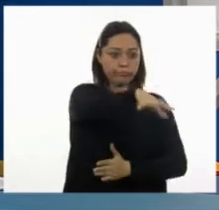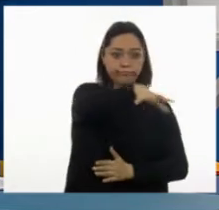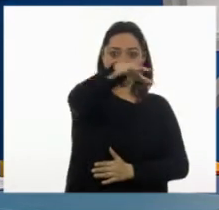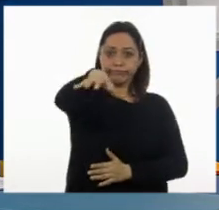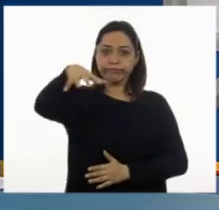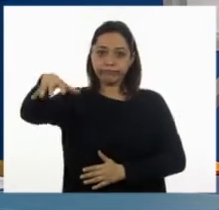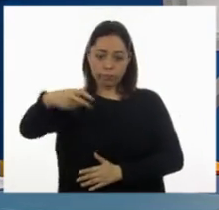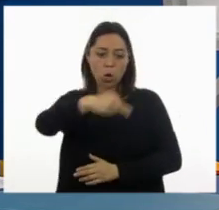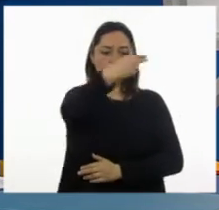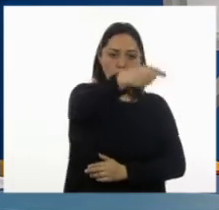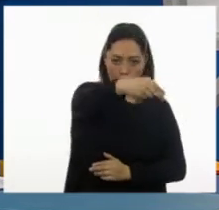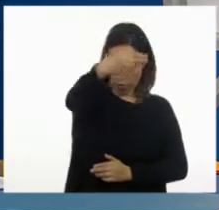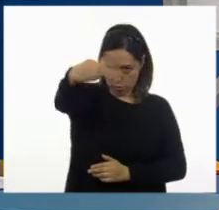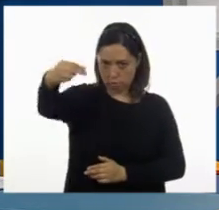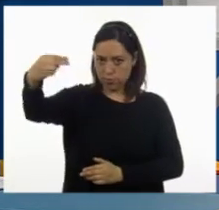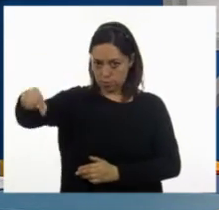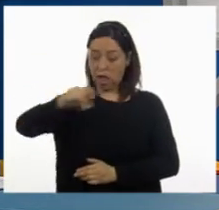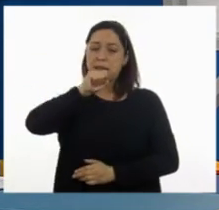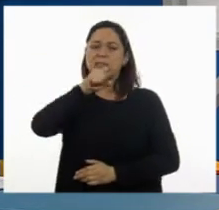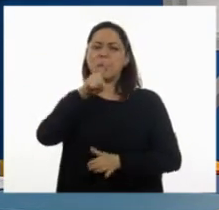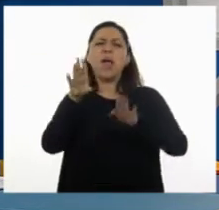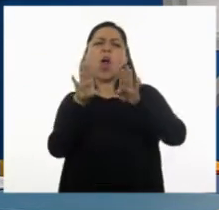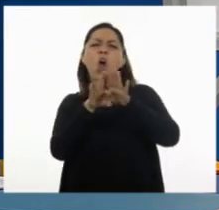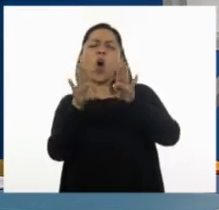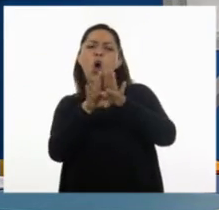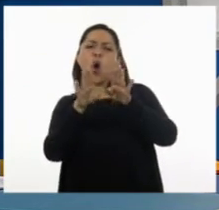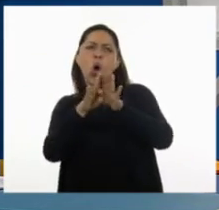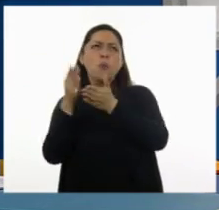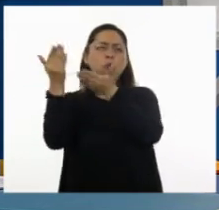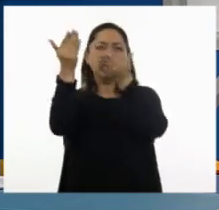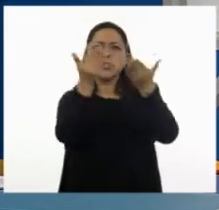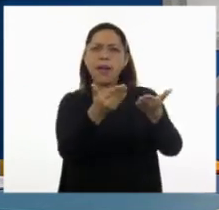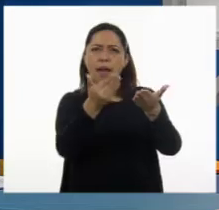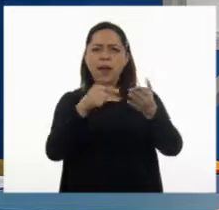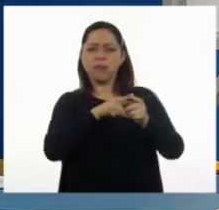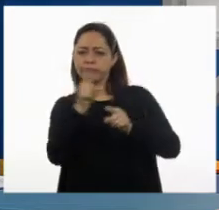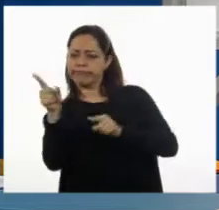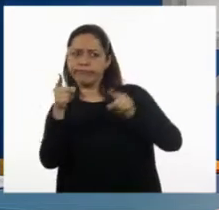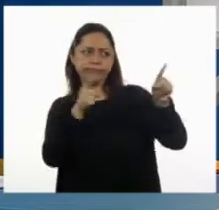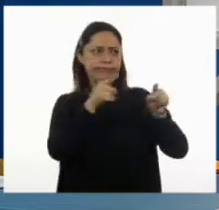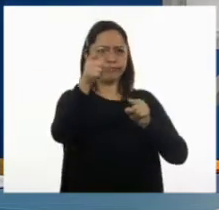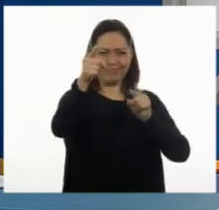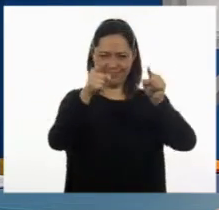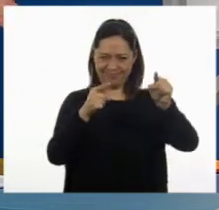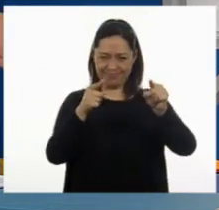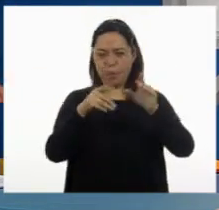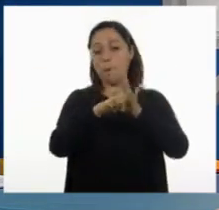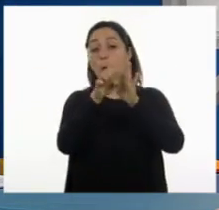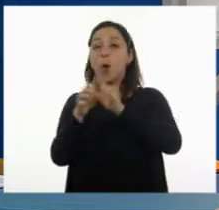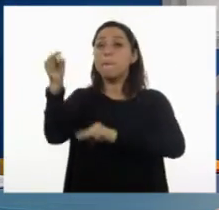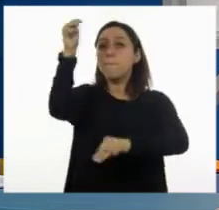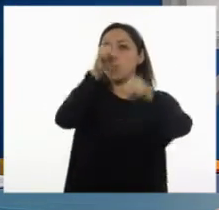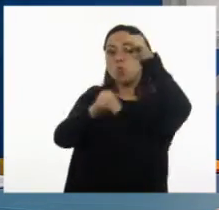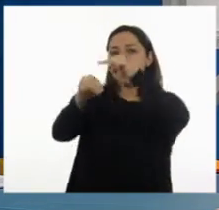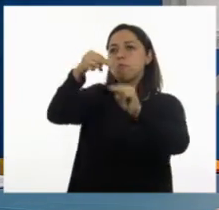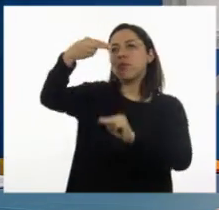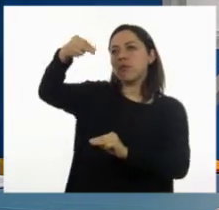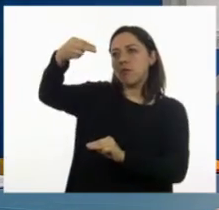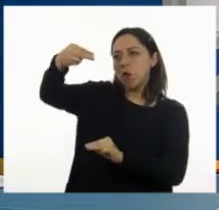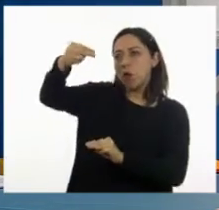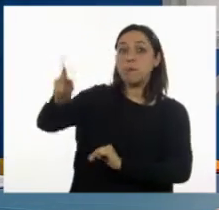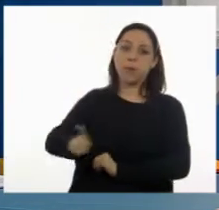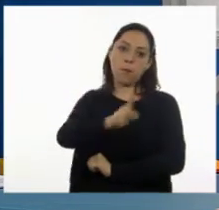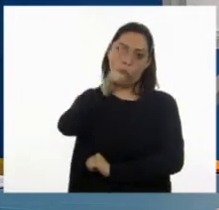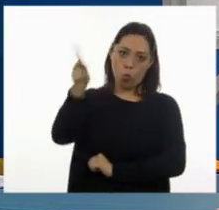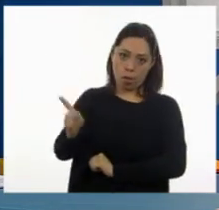distinto tipo para localizarlos y saber cómo dirigirnos a ellos, que van desde el nombre de un cerro o de un pueblo hasta